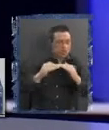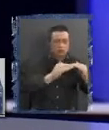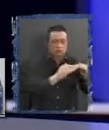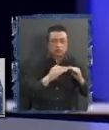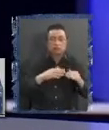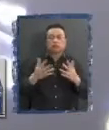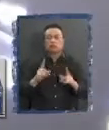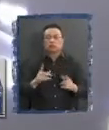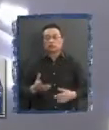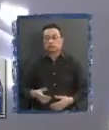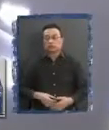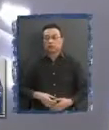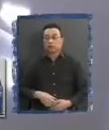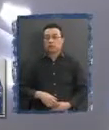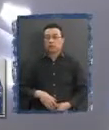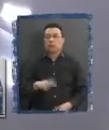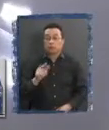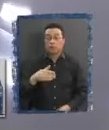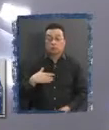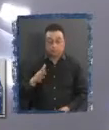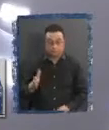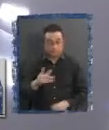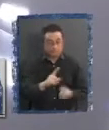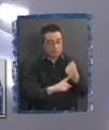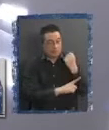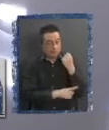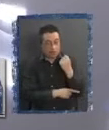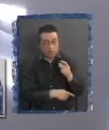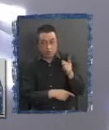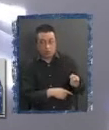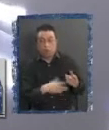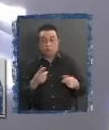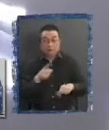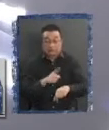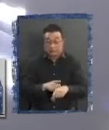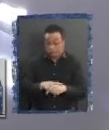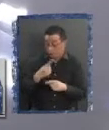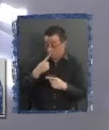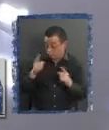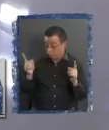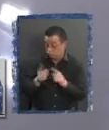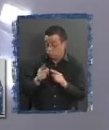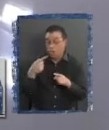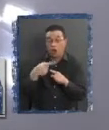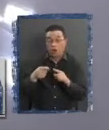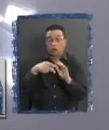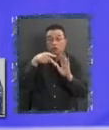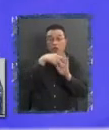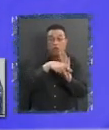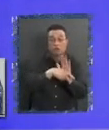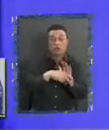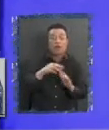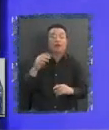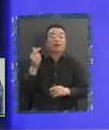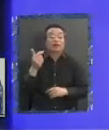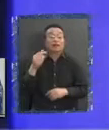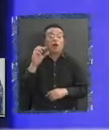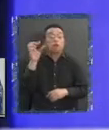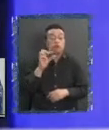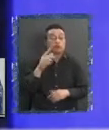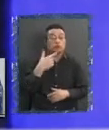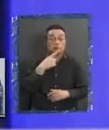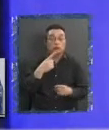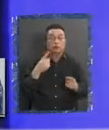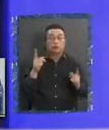¿Académico el voto académico? Vamos a continuar con los abogados acá porque tenemos poquito tiempo y tenemos que ver las otras normas que se rechazaron. La transitoria por ejemplo que le acortaba el